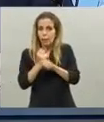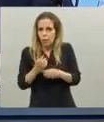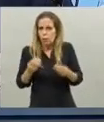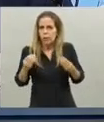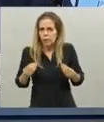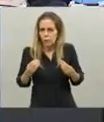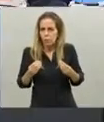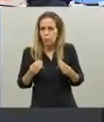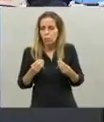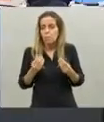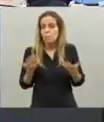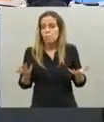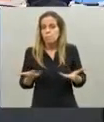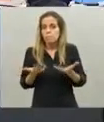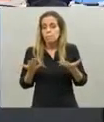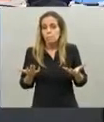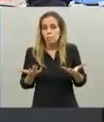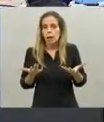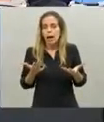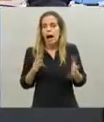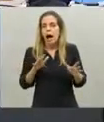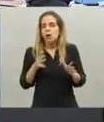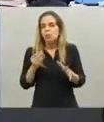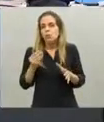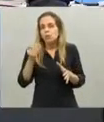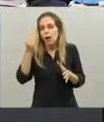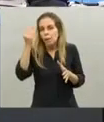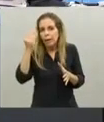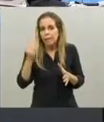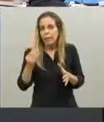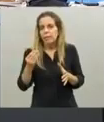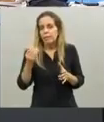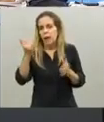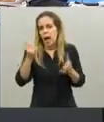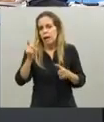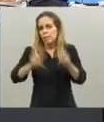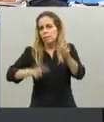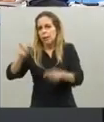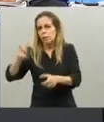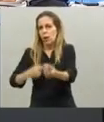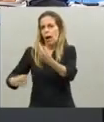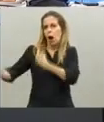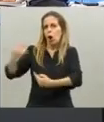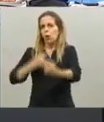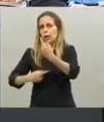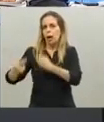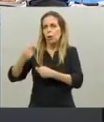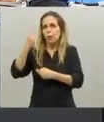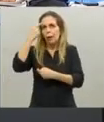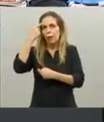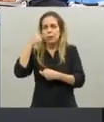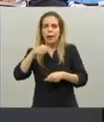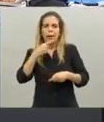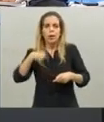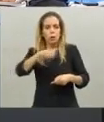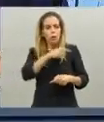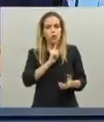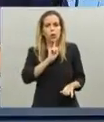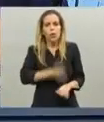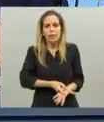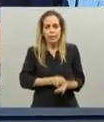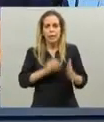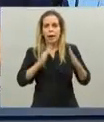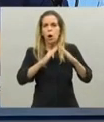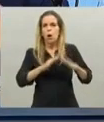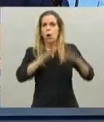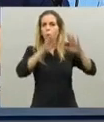hemos escuchado a veces directa y a veces indirectamente varios ataques a la idea de la cuarentena. Hablar